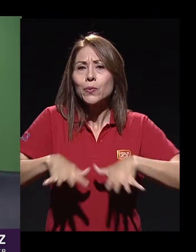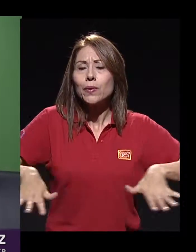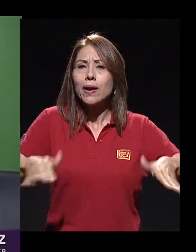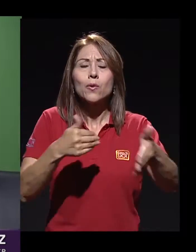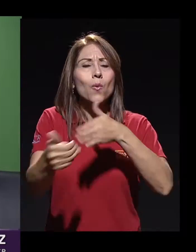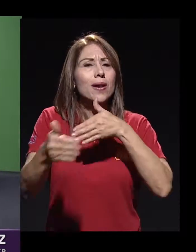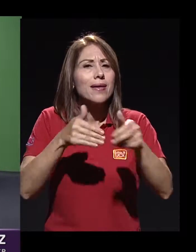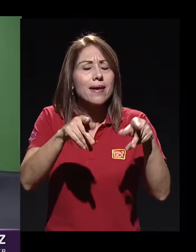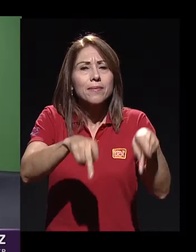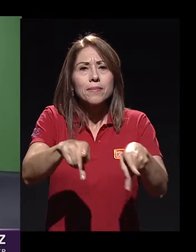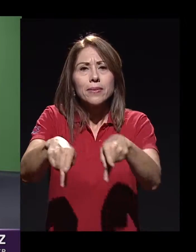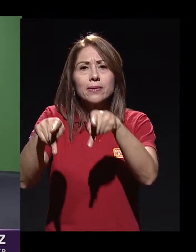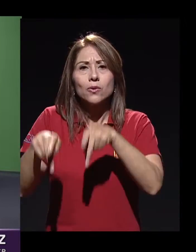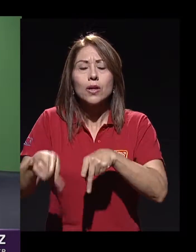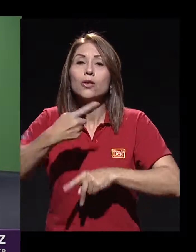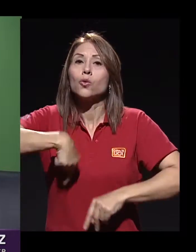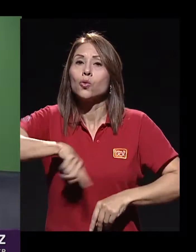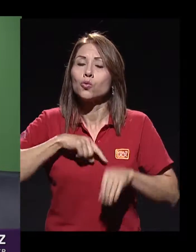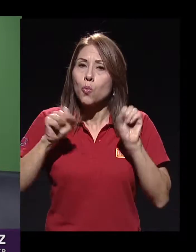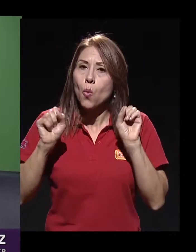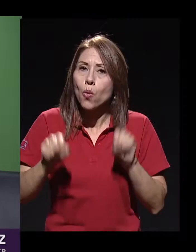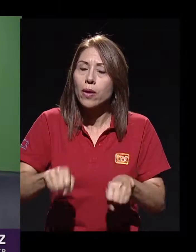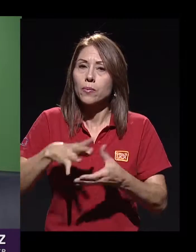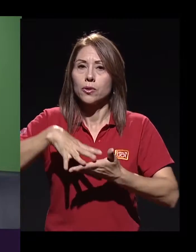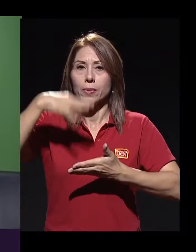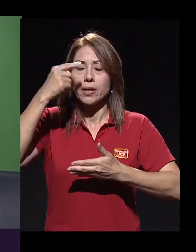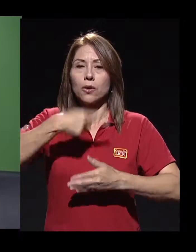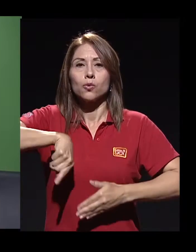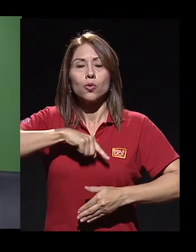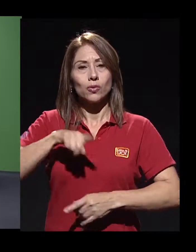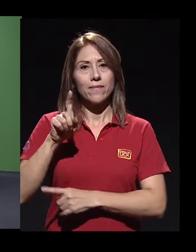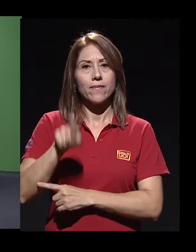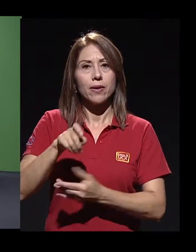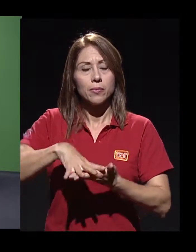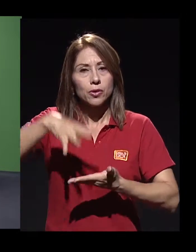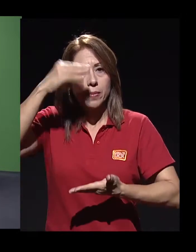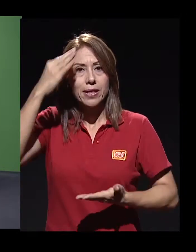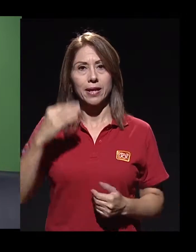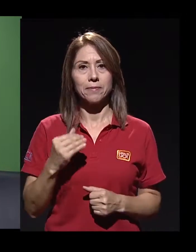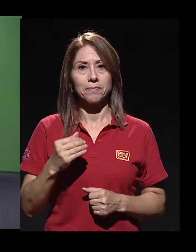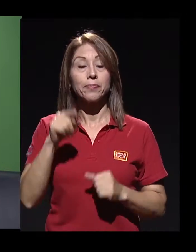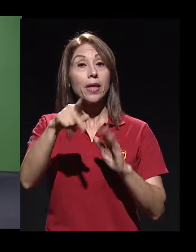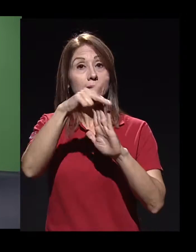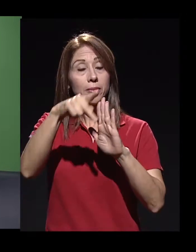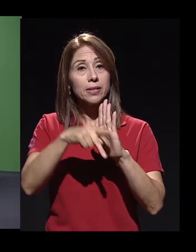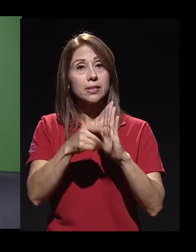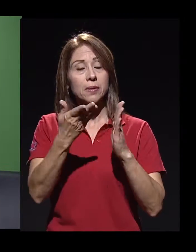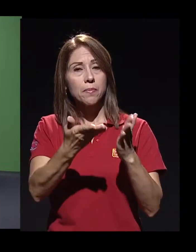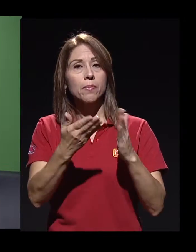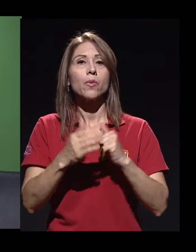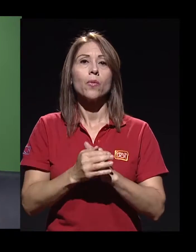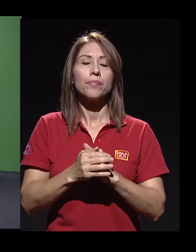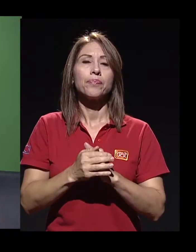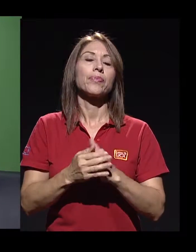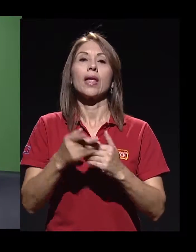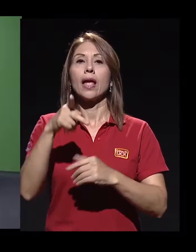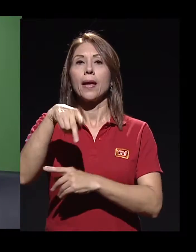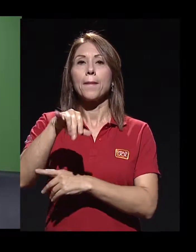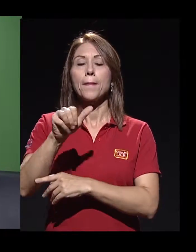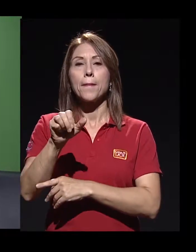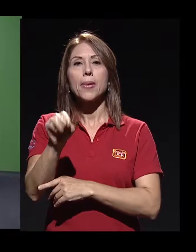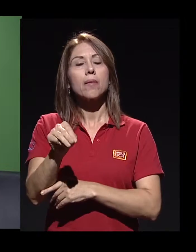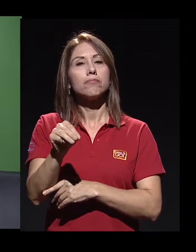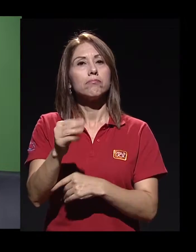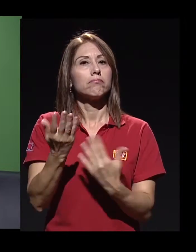y en cualquier población podemos y debemos aprender, ¿verdad? Entonces, partiendo de ese principio, el